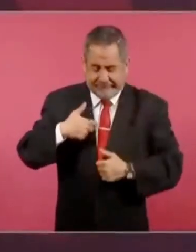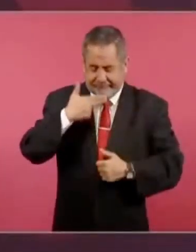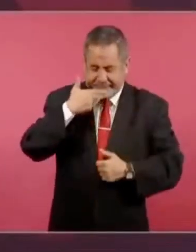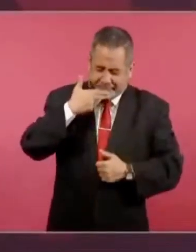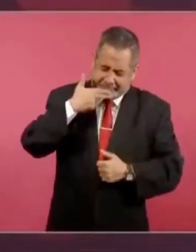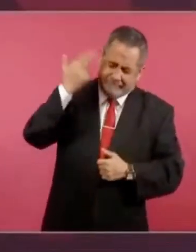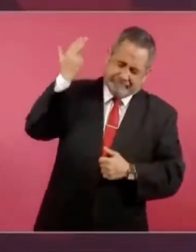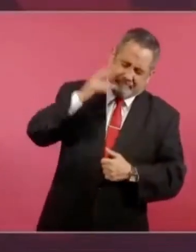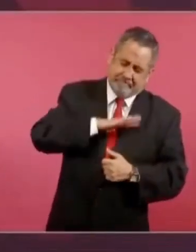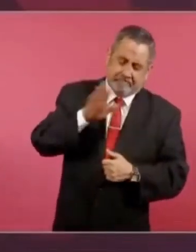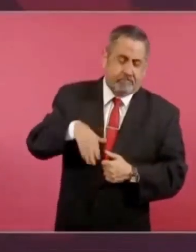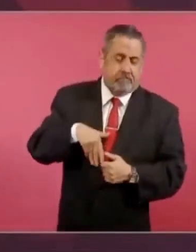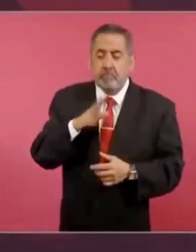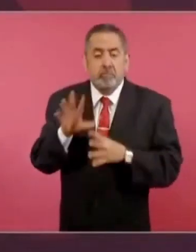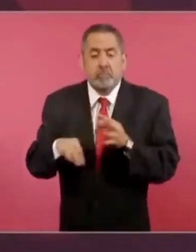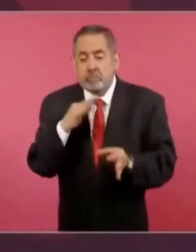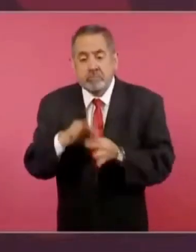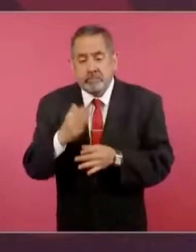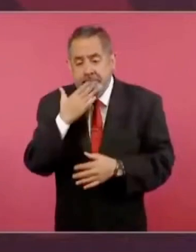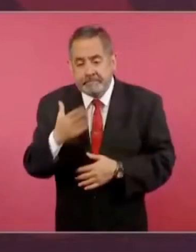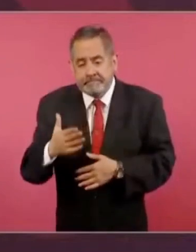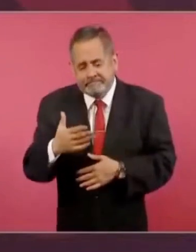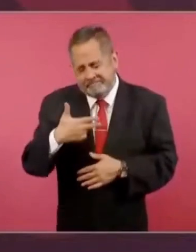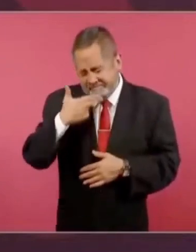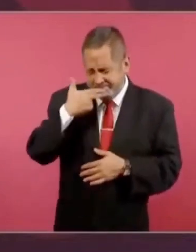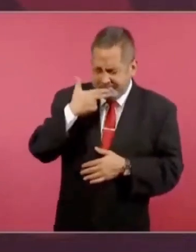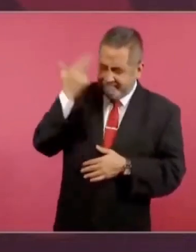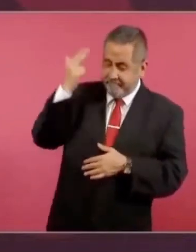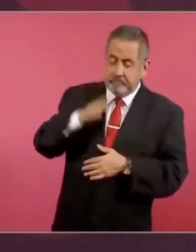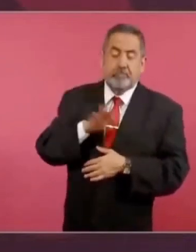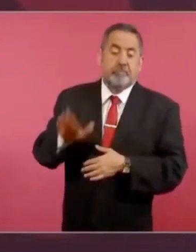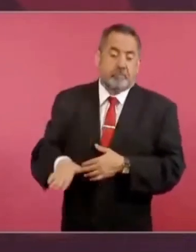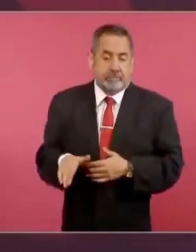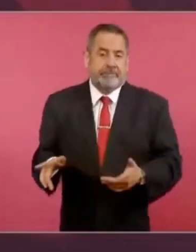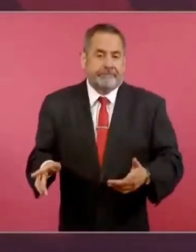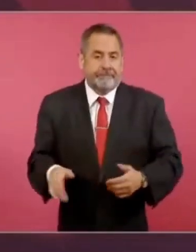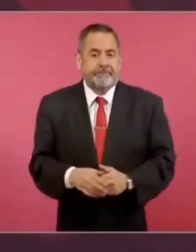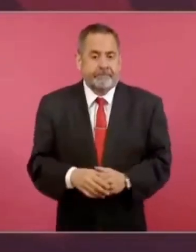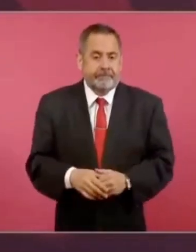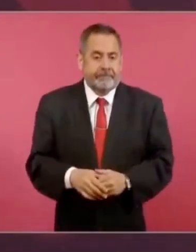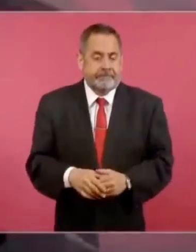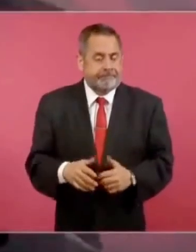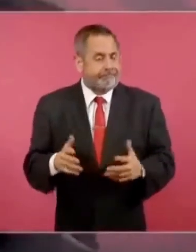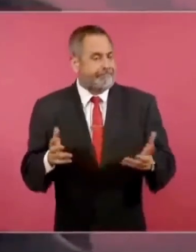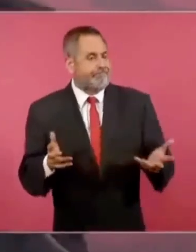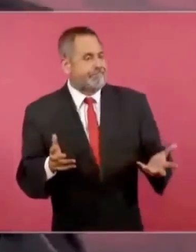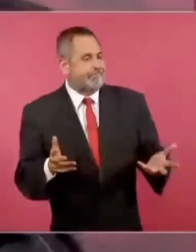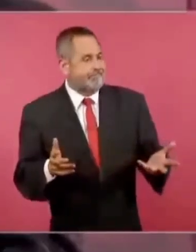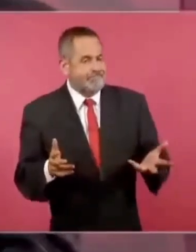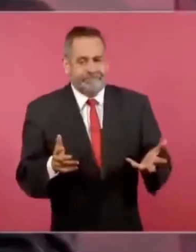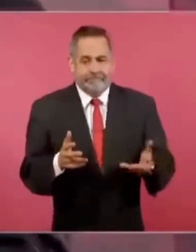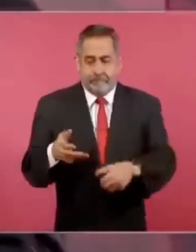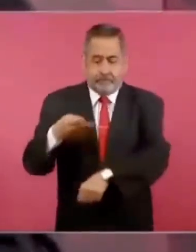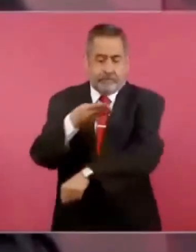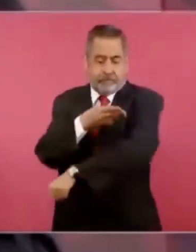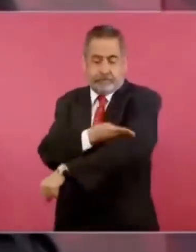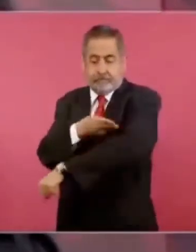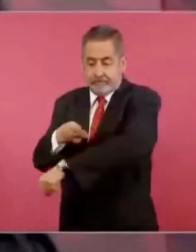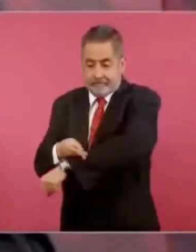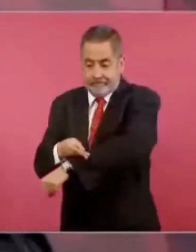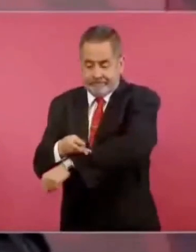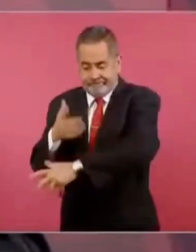Entonces, ante esa situación Madero recurre a Huerta,